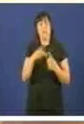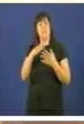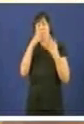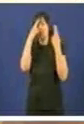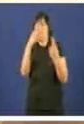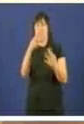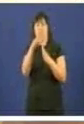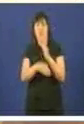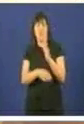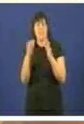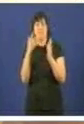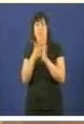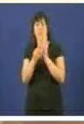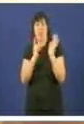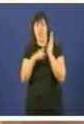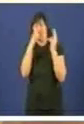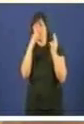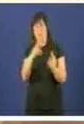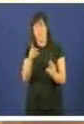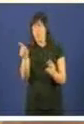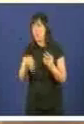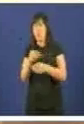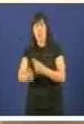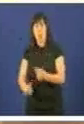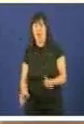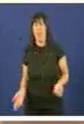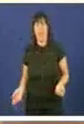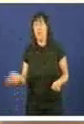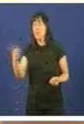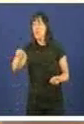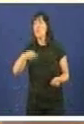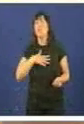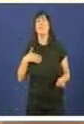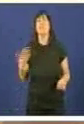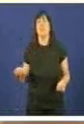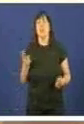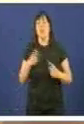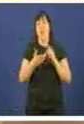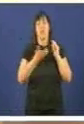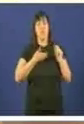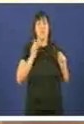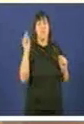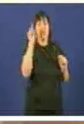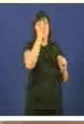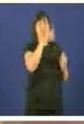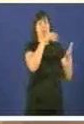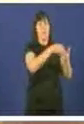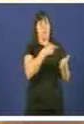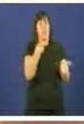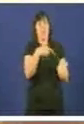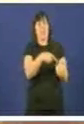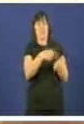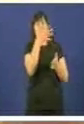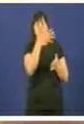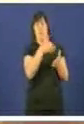procedimentos e que respete a lei. Non é o que están facendo vostedes. Vostedes o que queren é que os concellos, a través dun requerimento, no que lle dín que